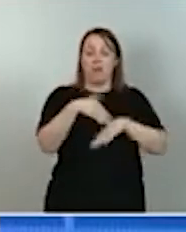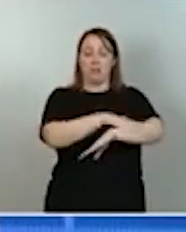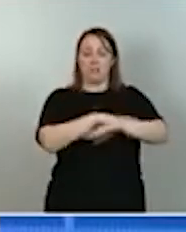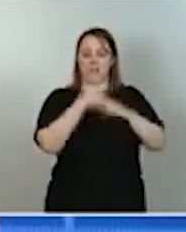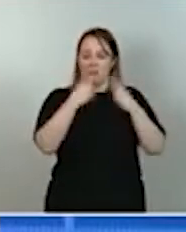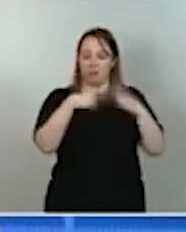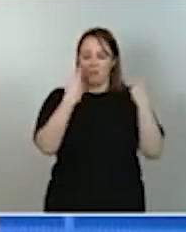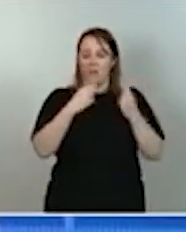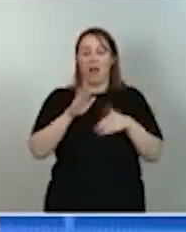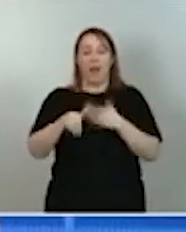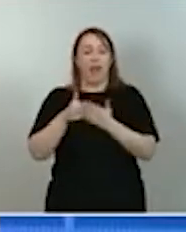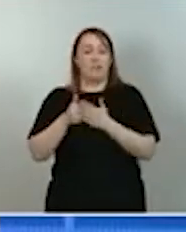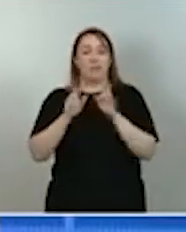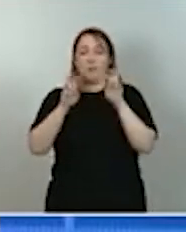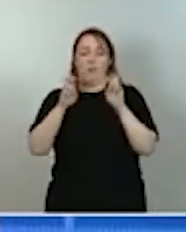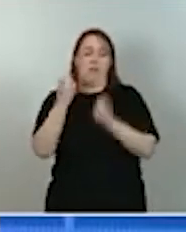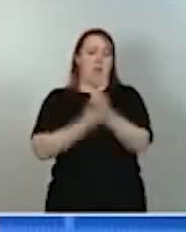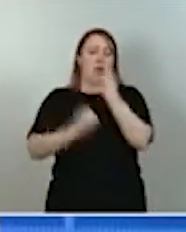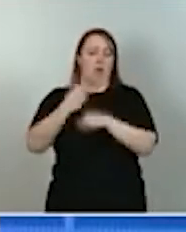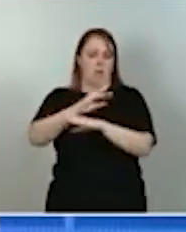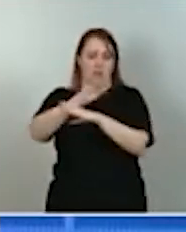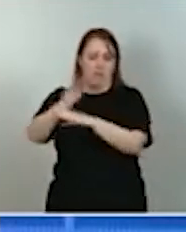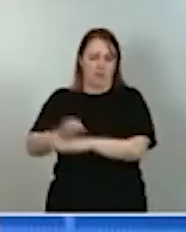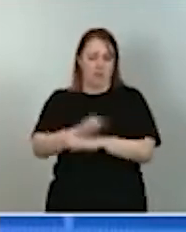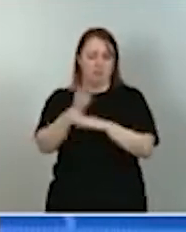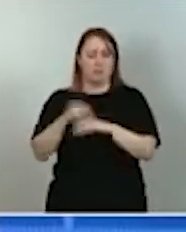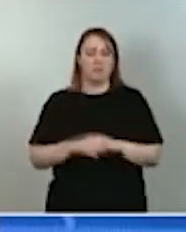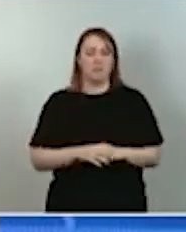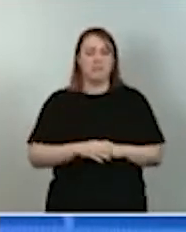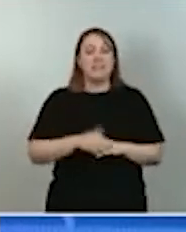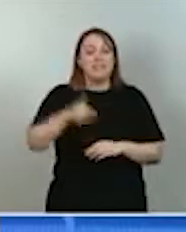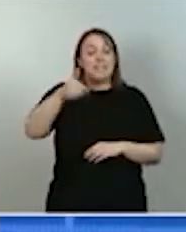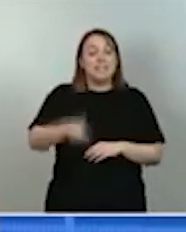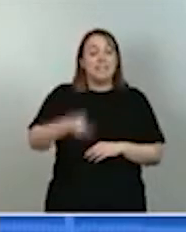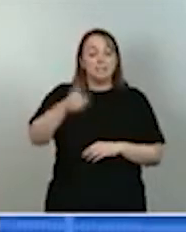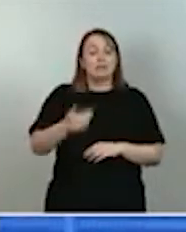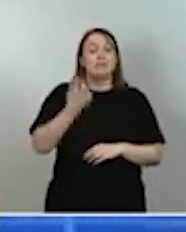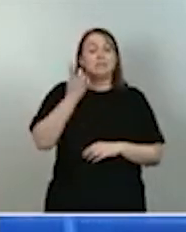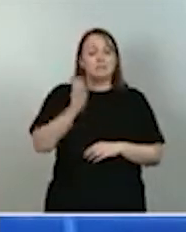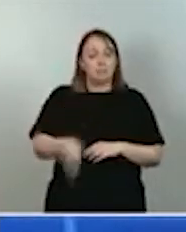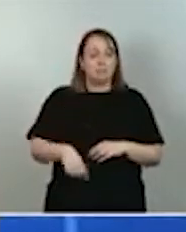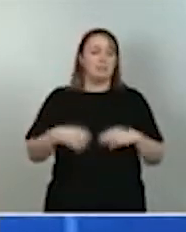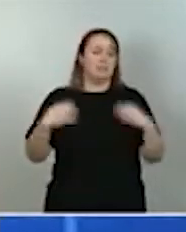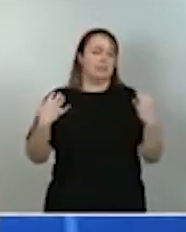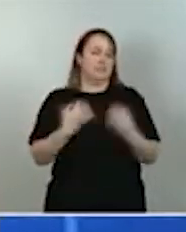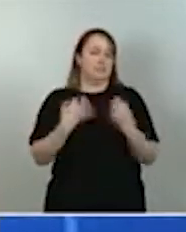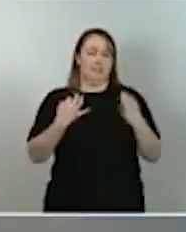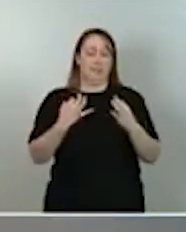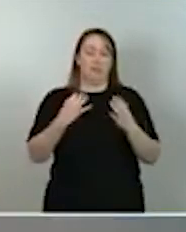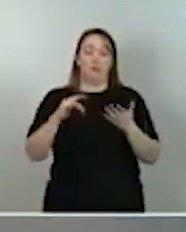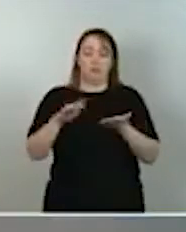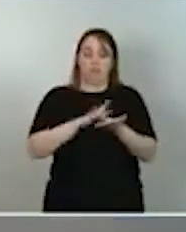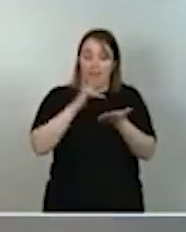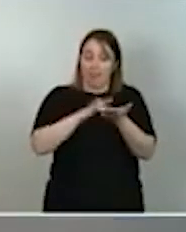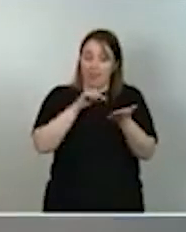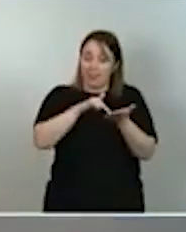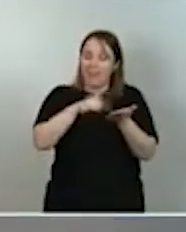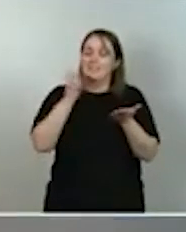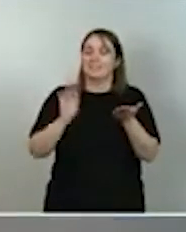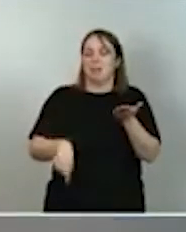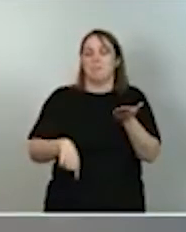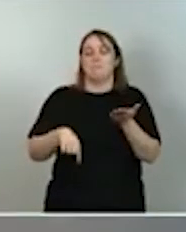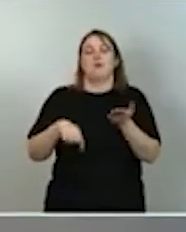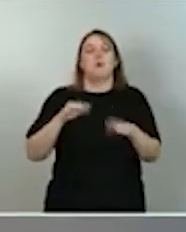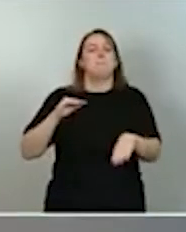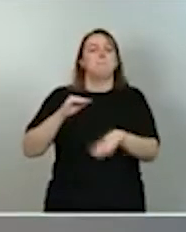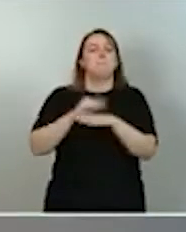nueva economía de los cuidados. Y esta importancia se plasma también en el peso que el capítulo digital tiene en el presupuesto de inversiones del plan.